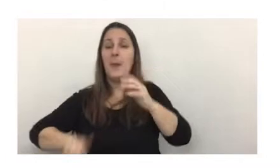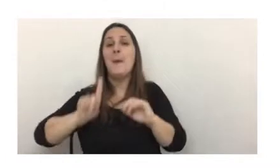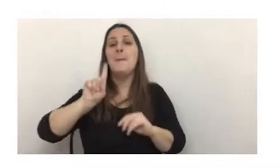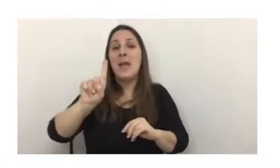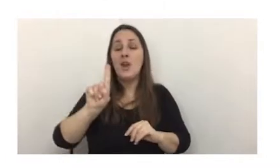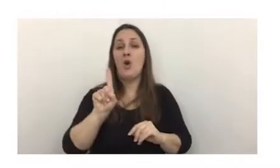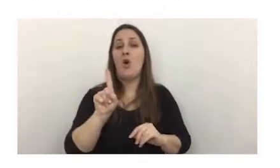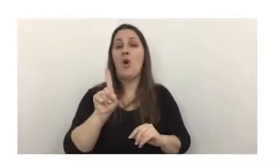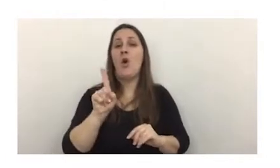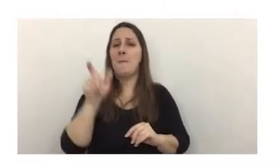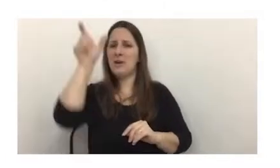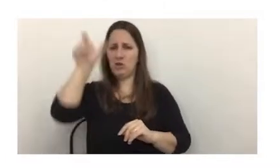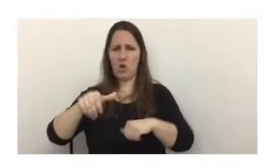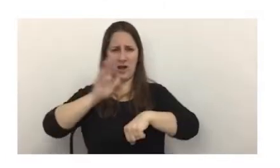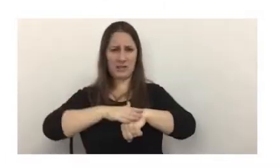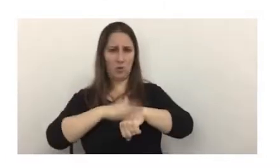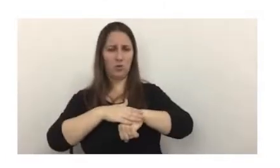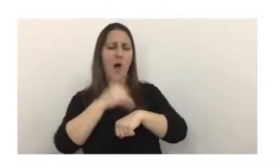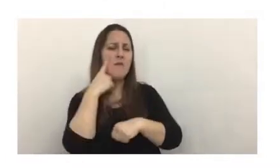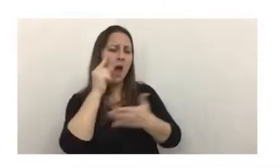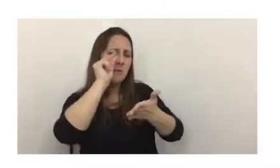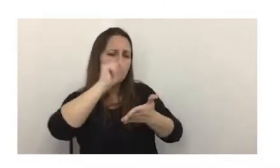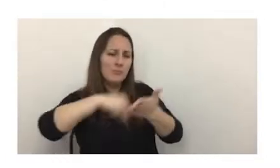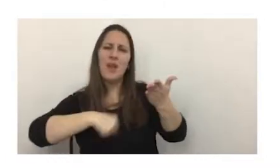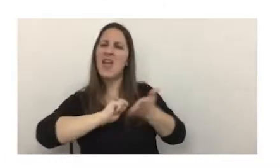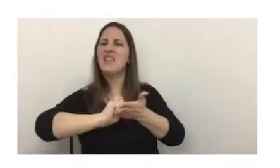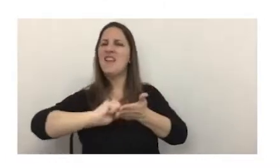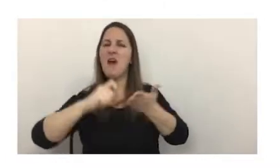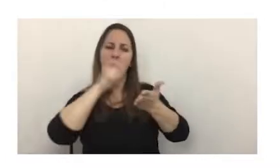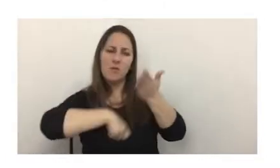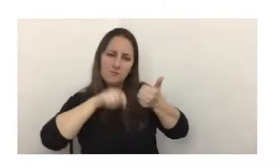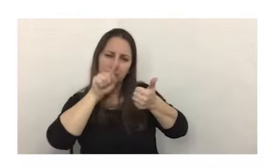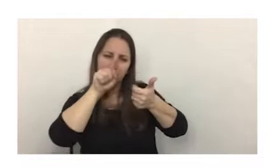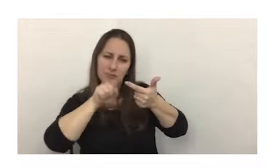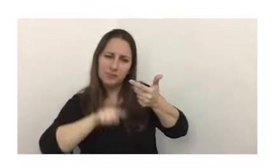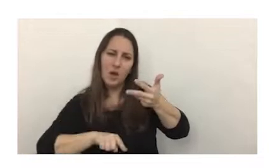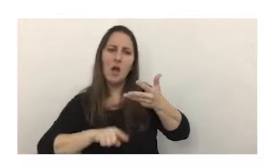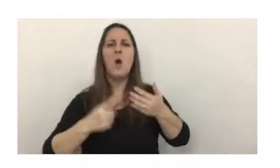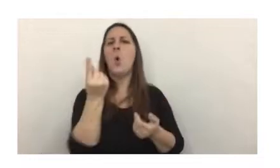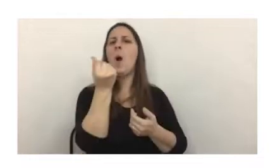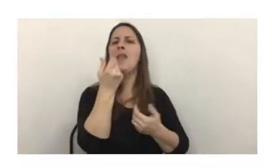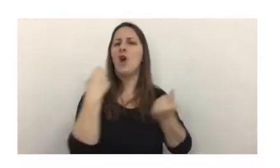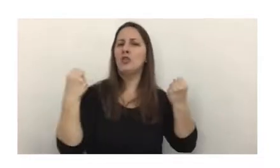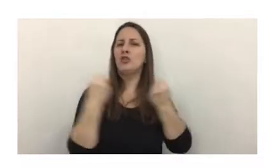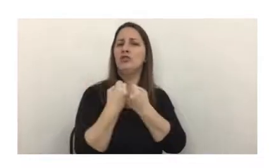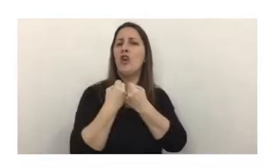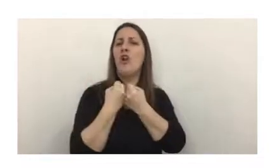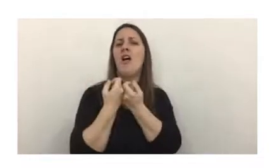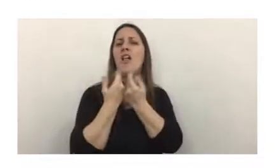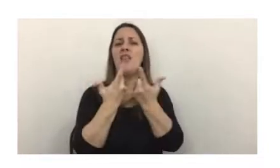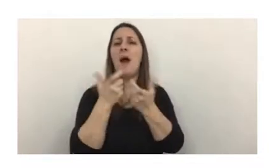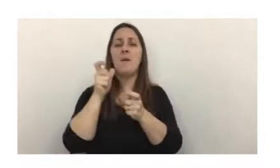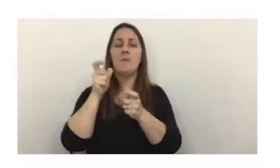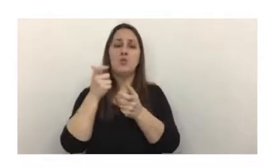existir un escribano que certifique estas actas una a una, la validación la hace un conjunto de